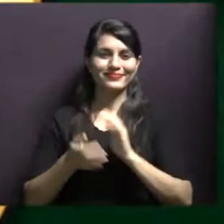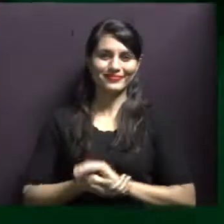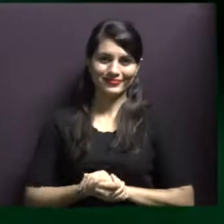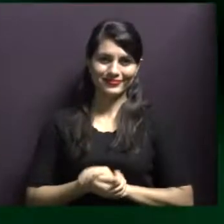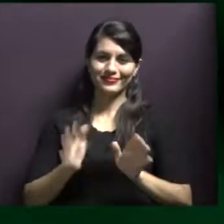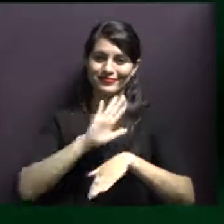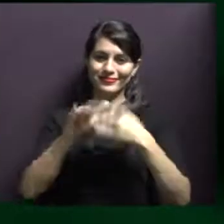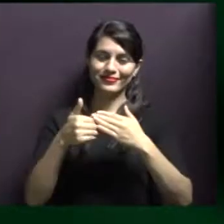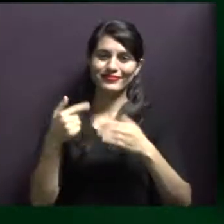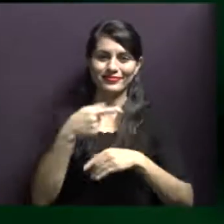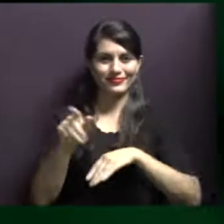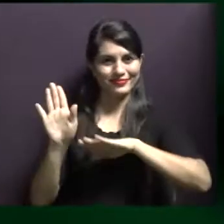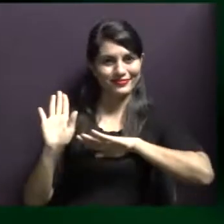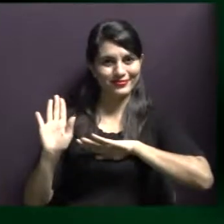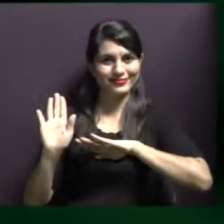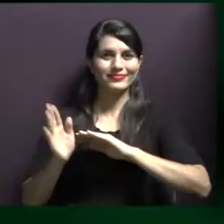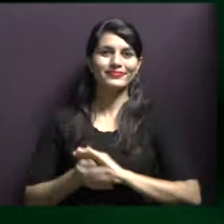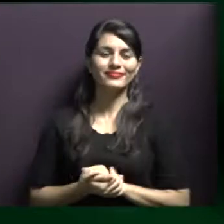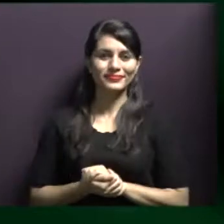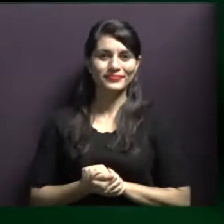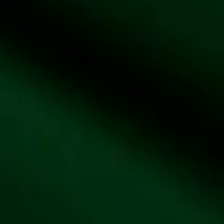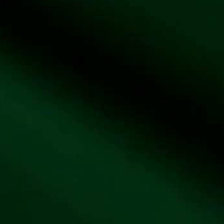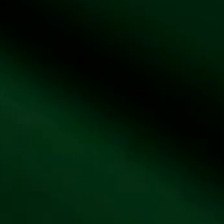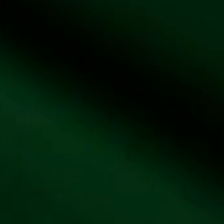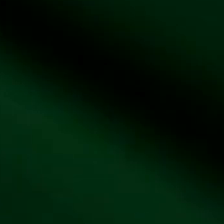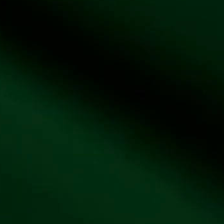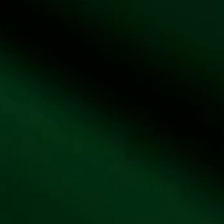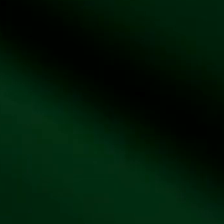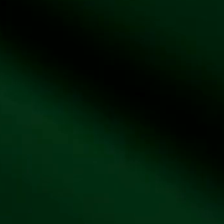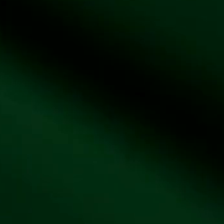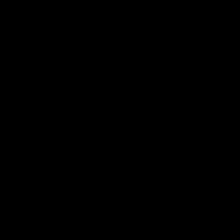Municipalidad de Puerto Cortés, un compromiso de todos.